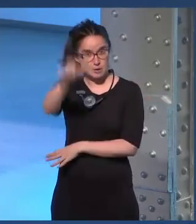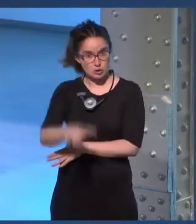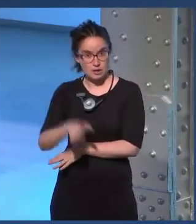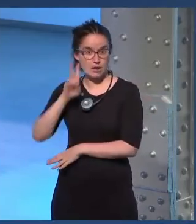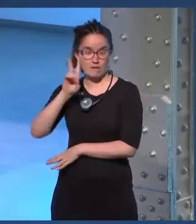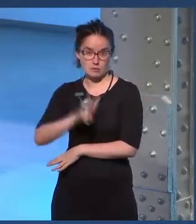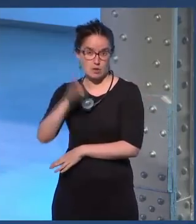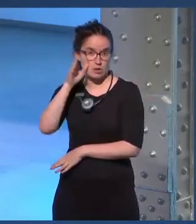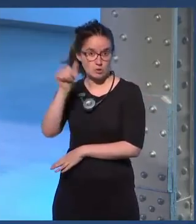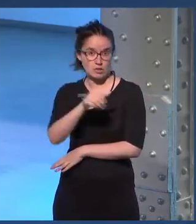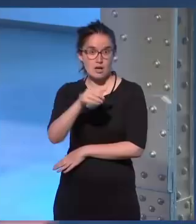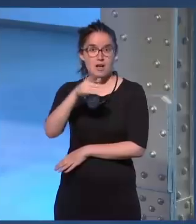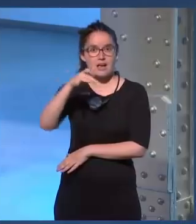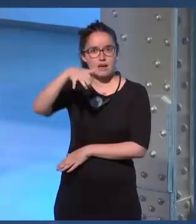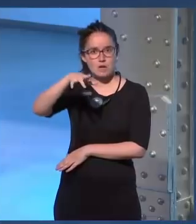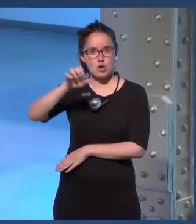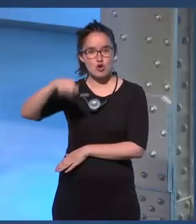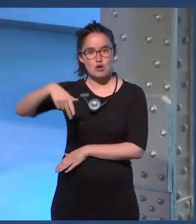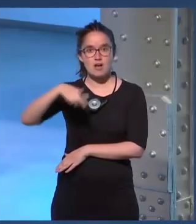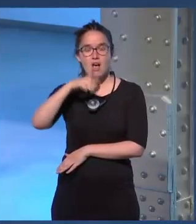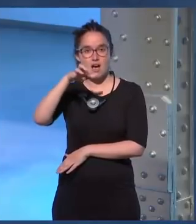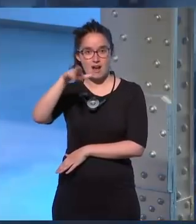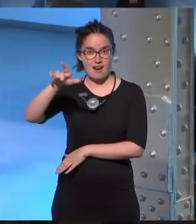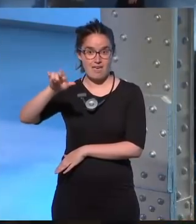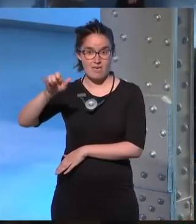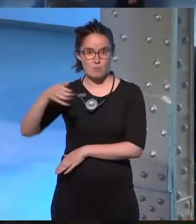habéis venido a ver, que es Cameron Harley. Por favor. Por favor.